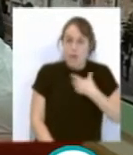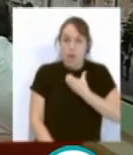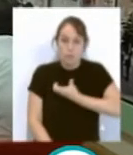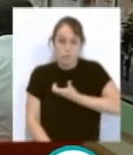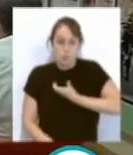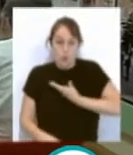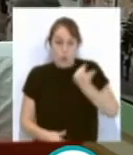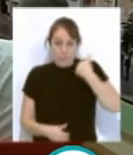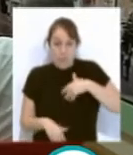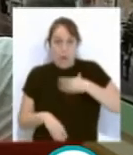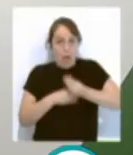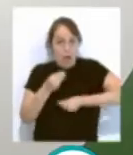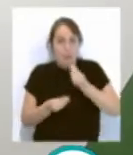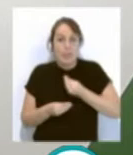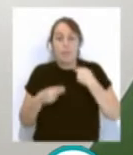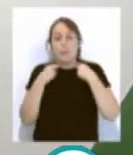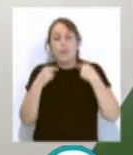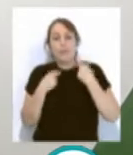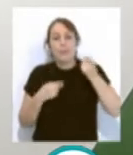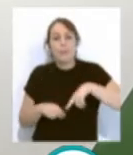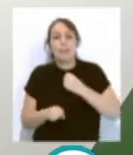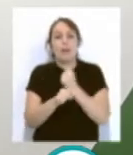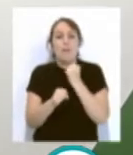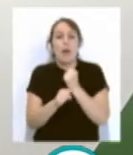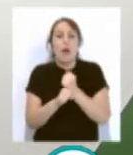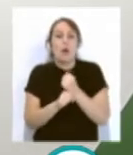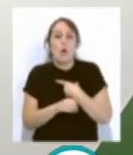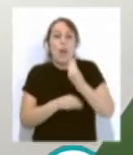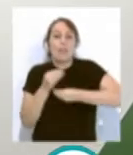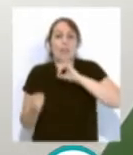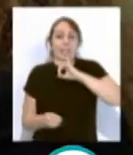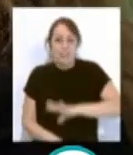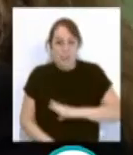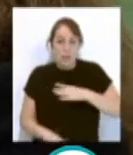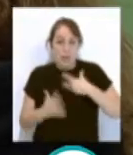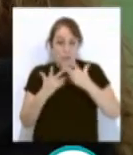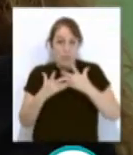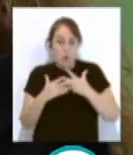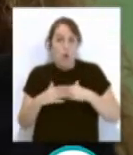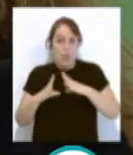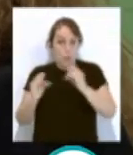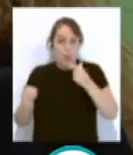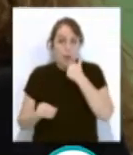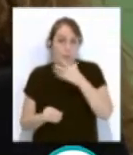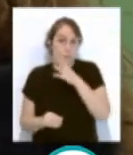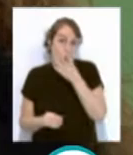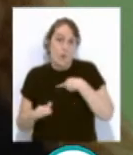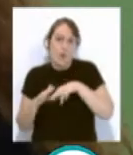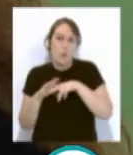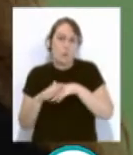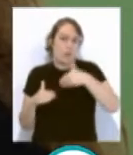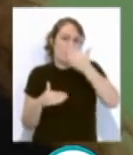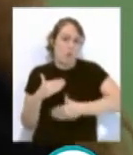consistorios y diputaciones, todo el trabajo recaerá en la Administración andaluza, ya que cuenta con recursos limitados, según ha